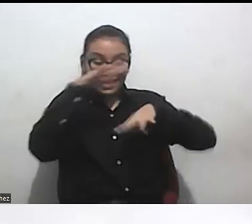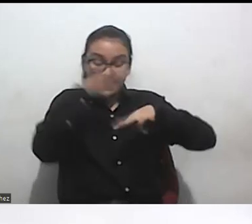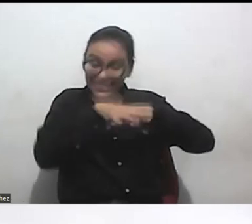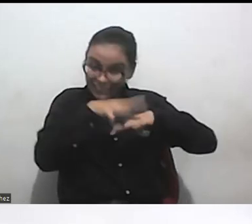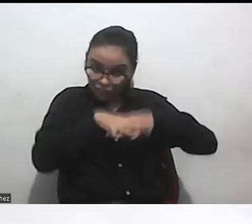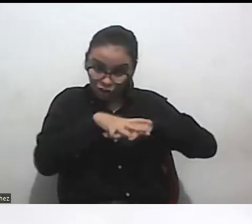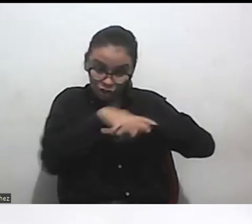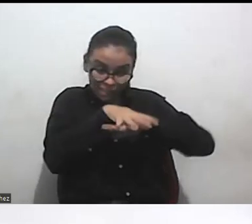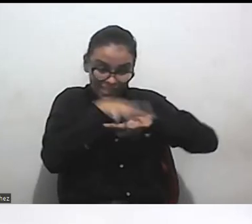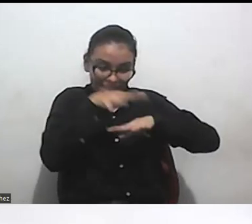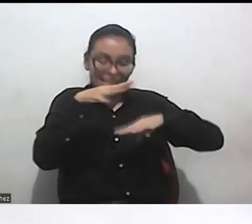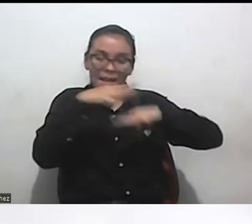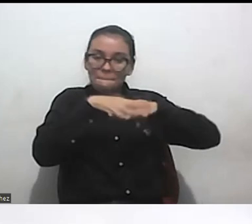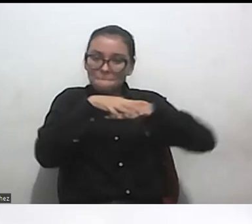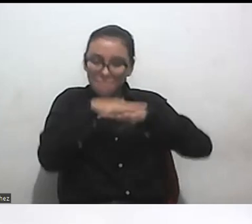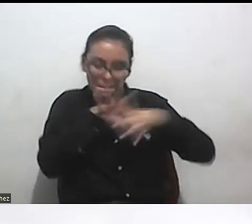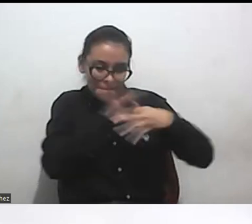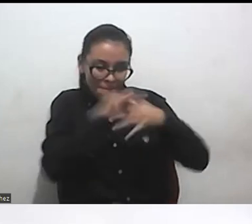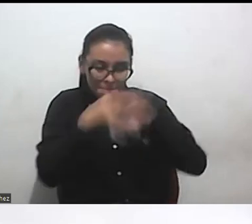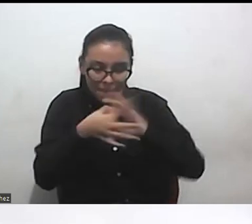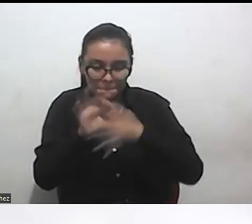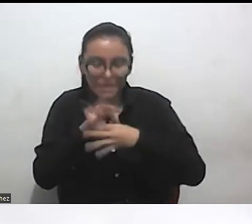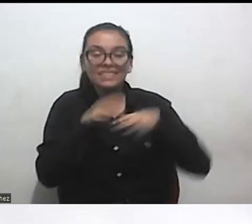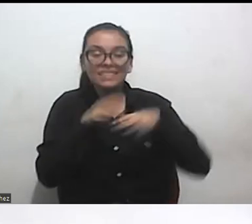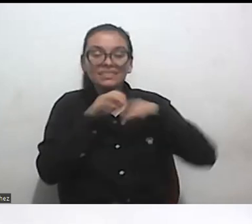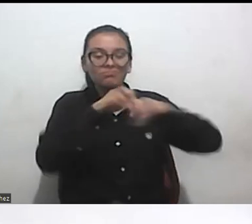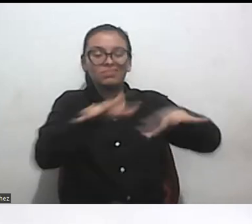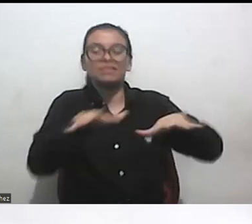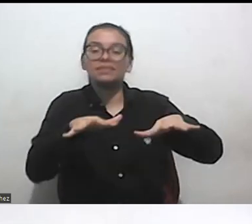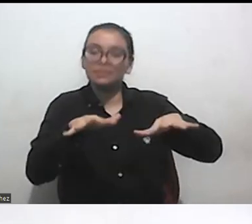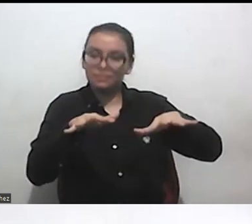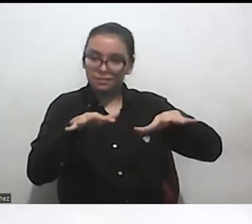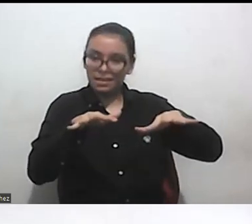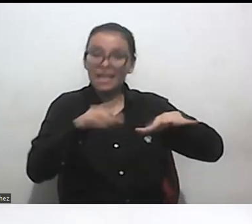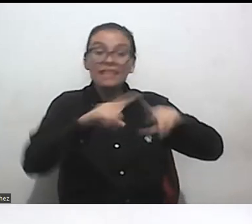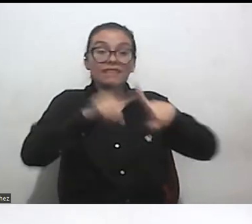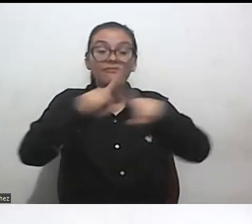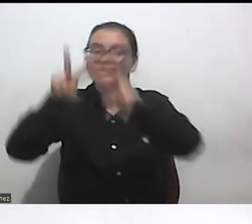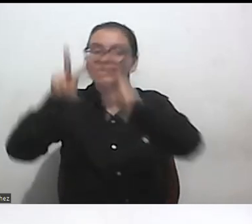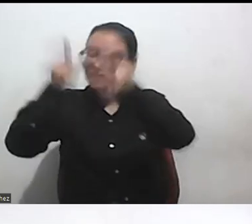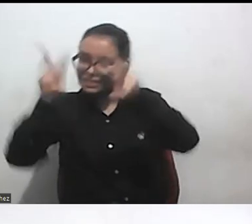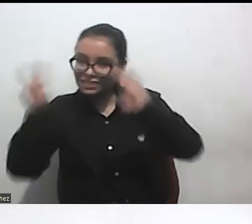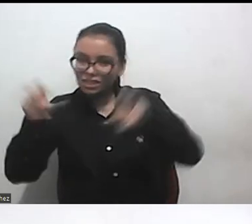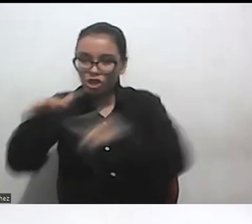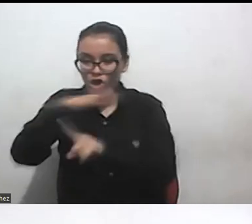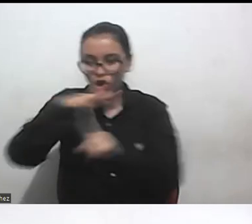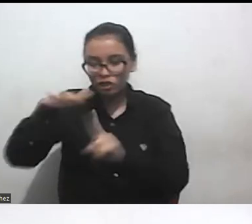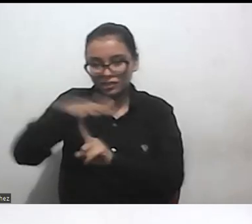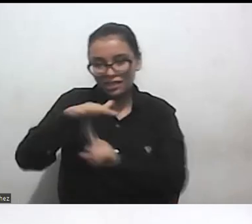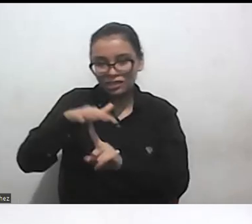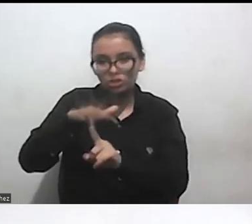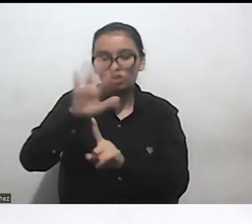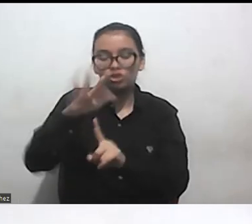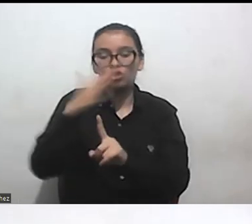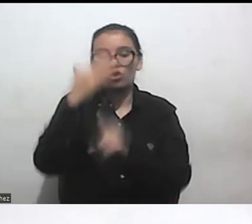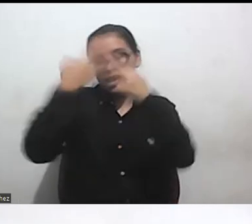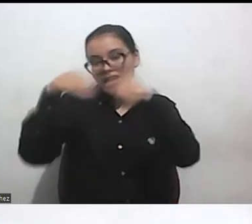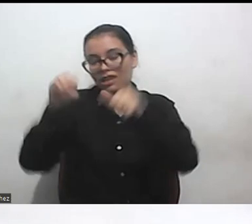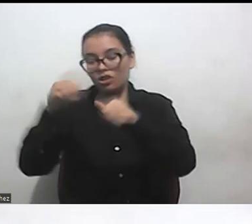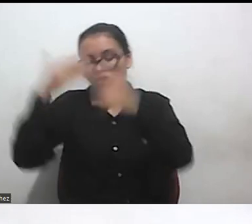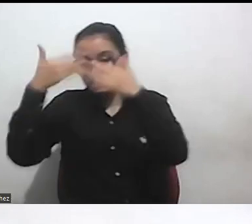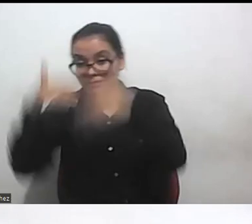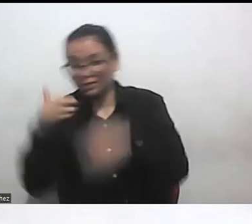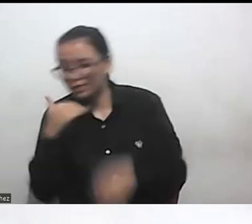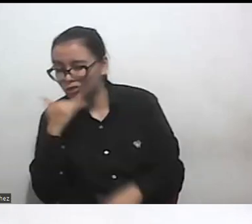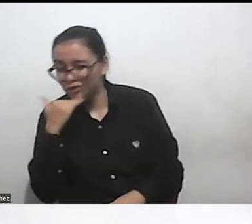o sea que tengan cuenta en en en distintos contextos de género y discapacidad no sé si me